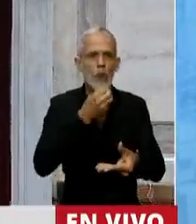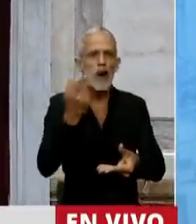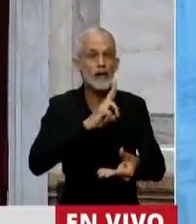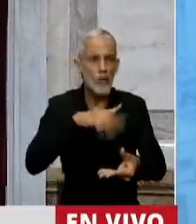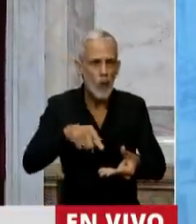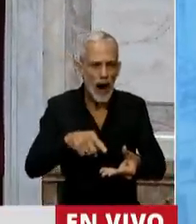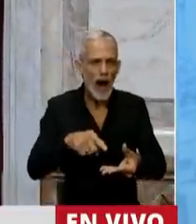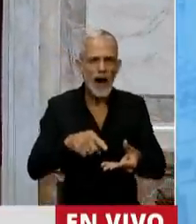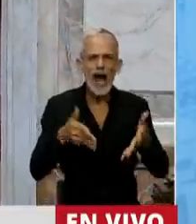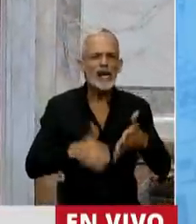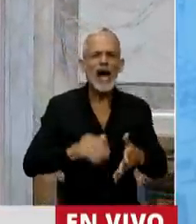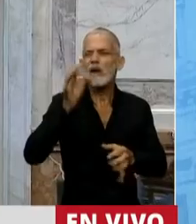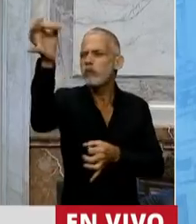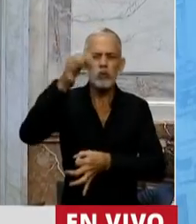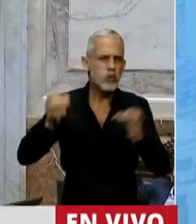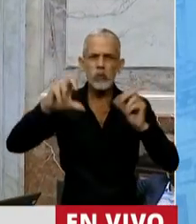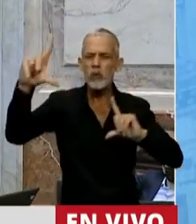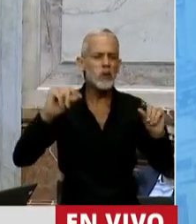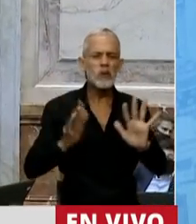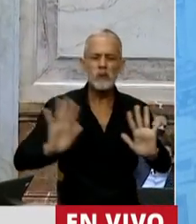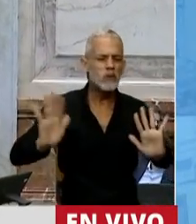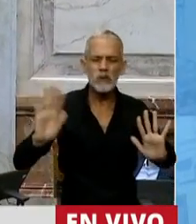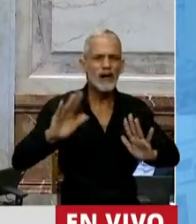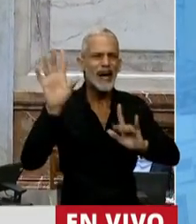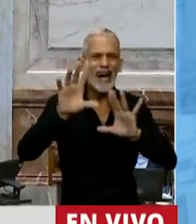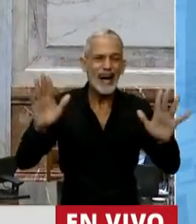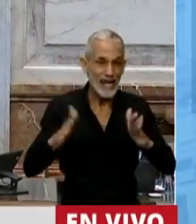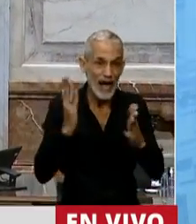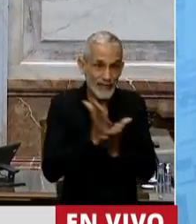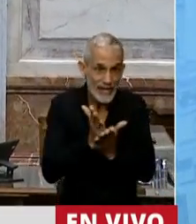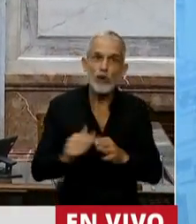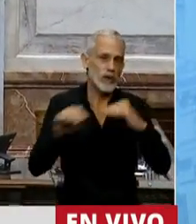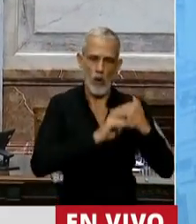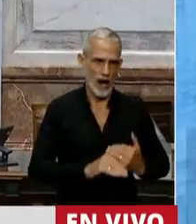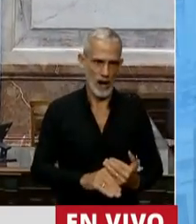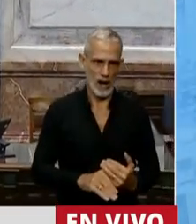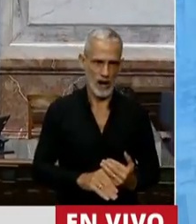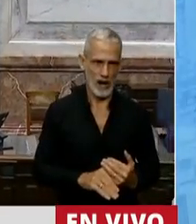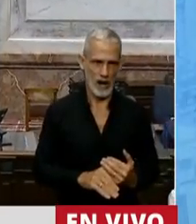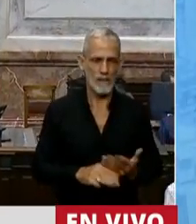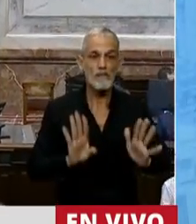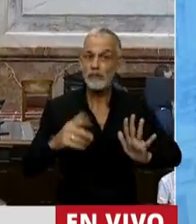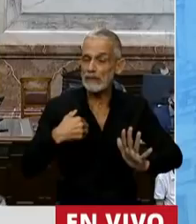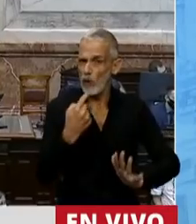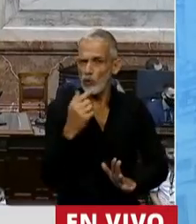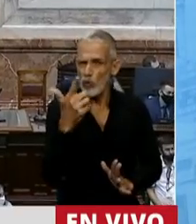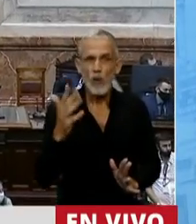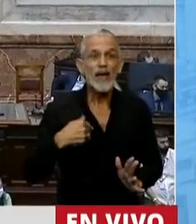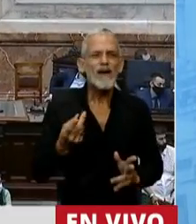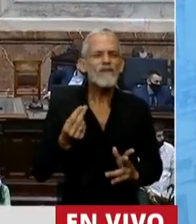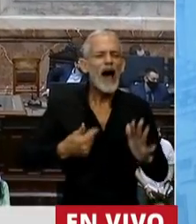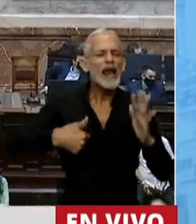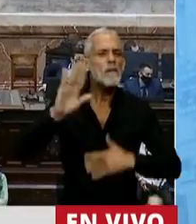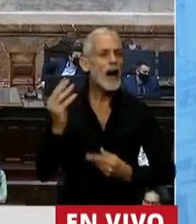mujer, nazca donde nazca, viva donde viga, tenga el mismo derecho. Pero sin dudas, el valor más